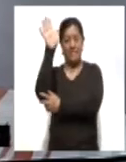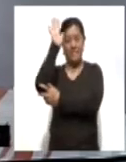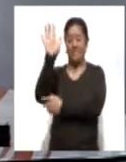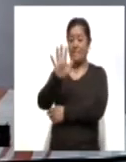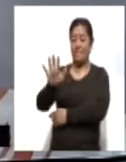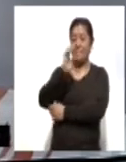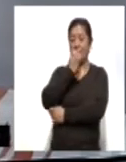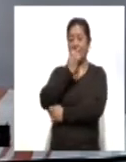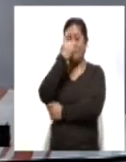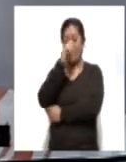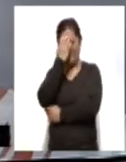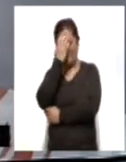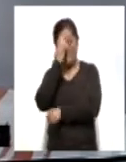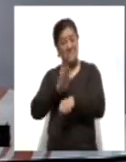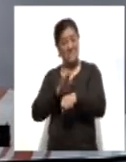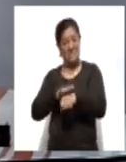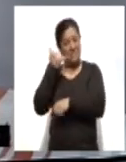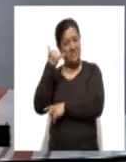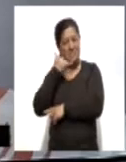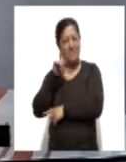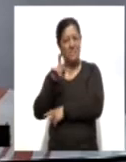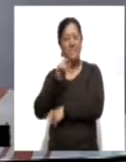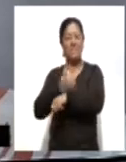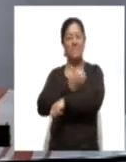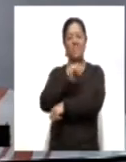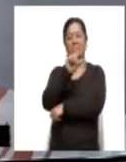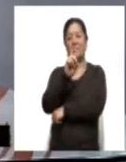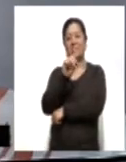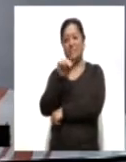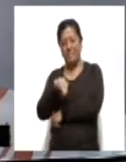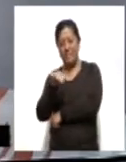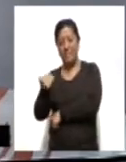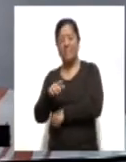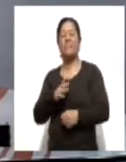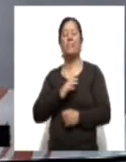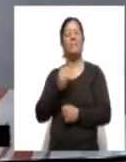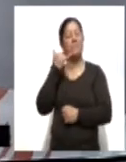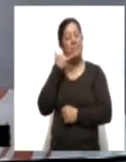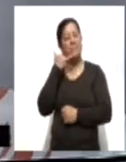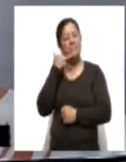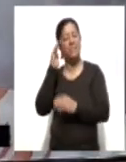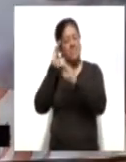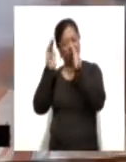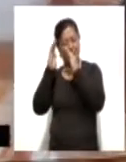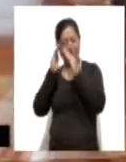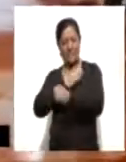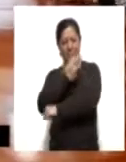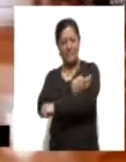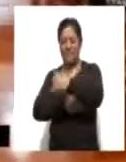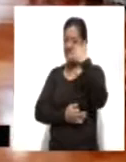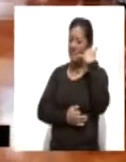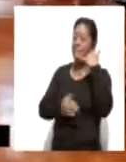información, hacemos contacto vía telefónica con Adán Morales. Muy buenas tardes, Adán, adelante con la información. Gracias Aislera,